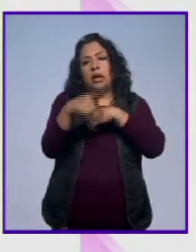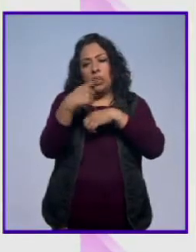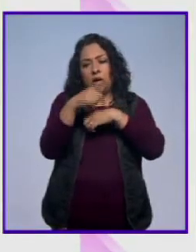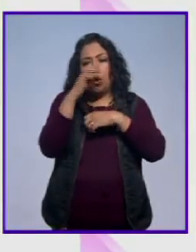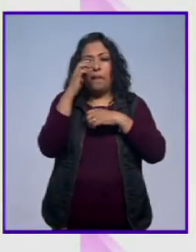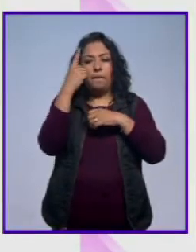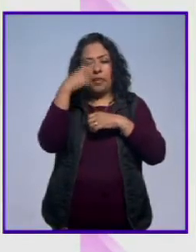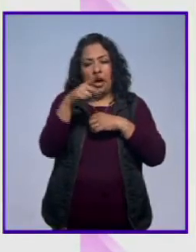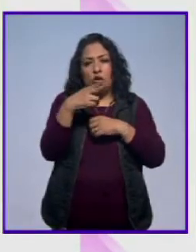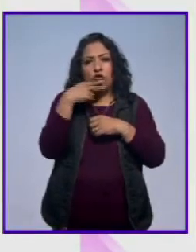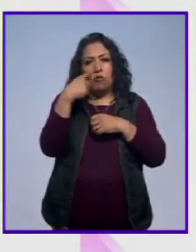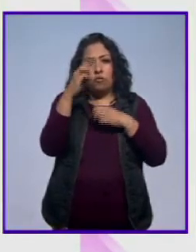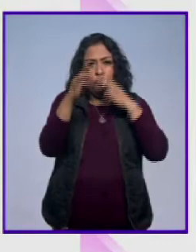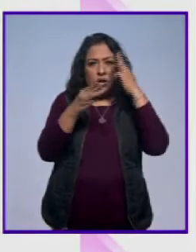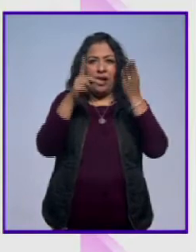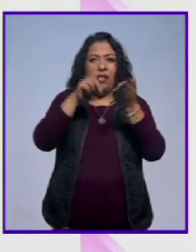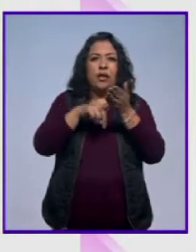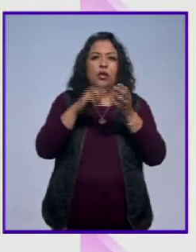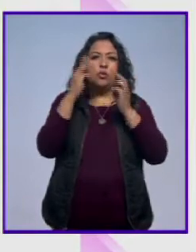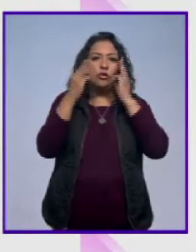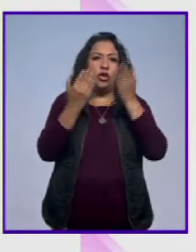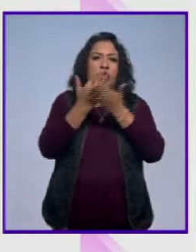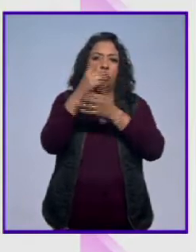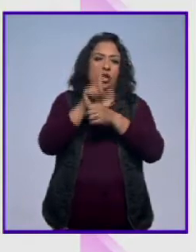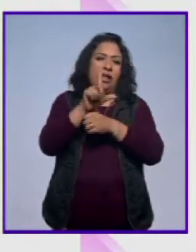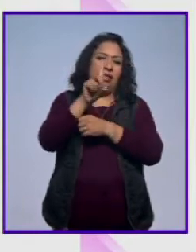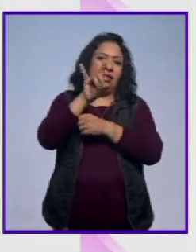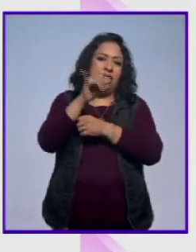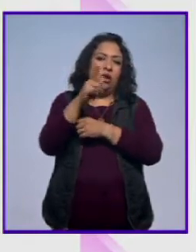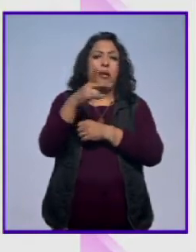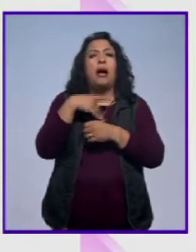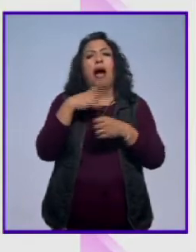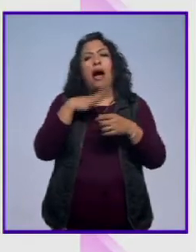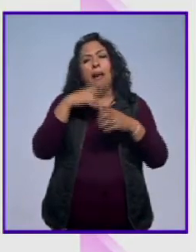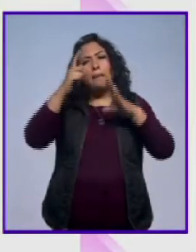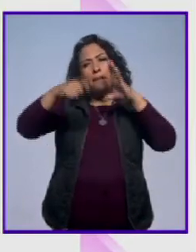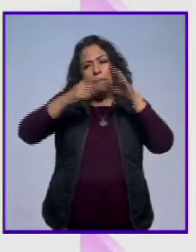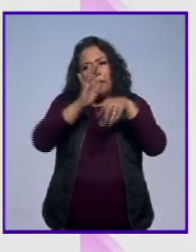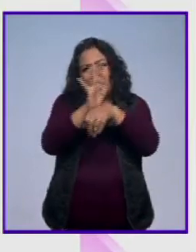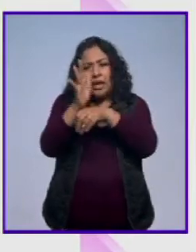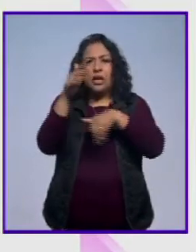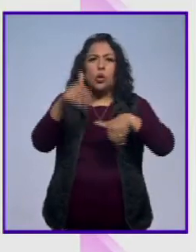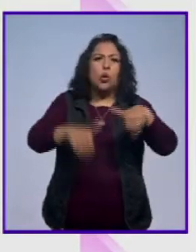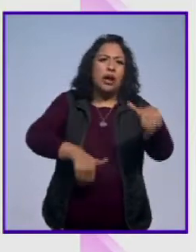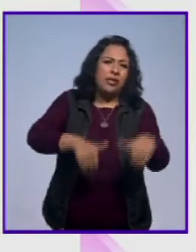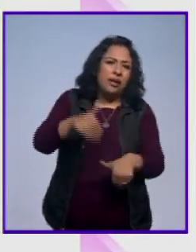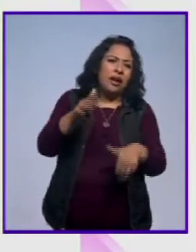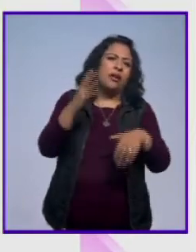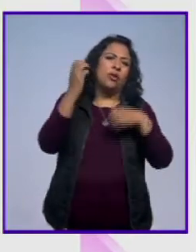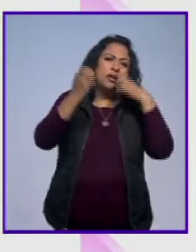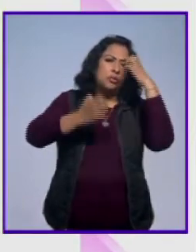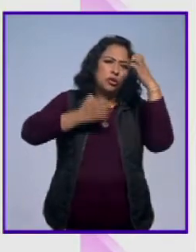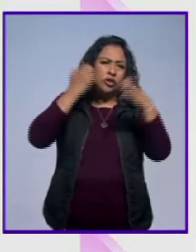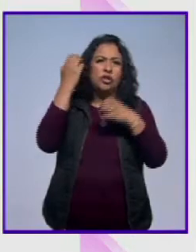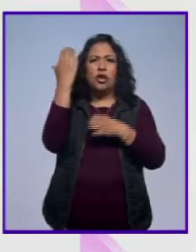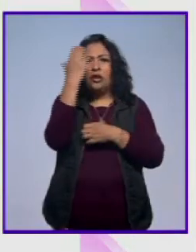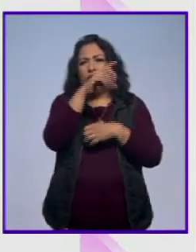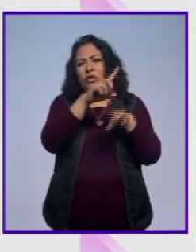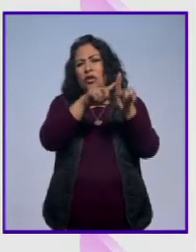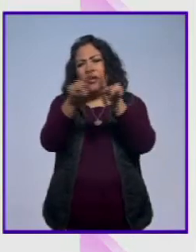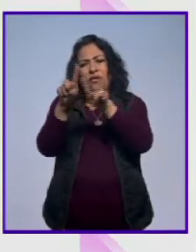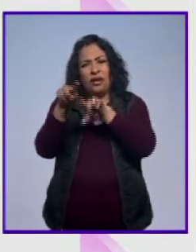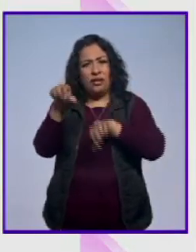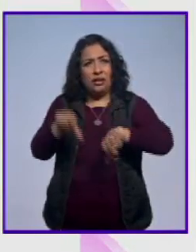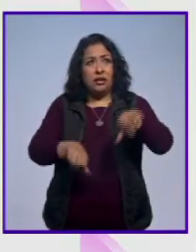que se llevará a cabo en el Museo Nacional Diego Rivera y además de películas y por supuesto obras de teatro, exposiciones fotográficas